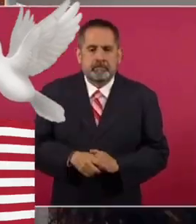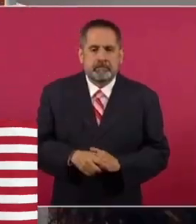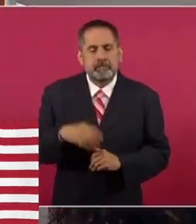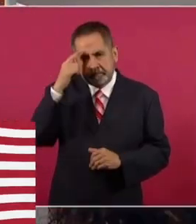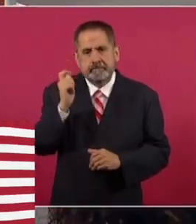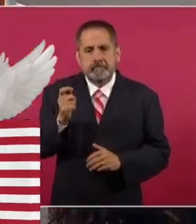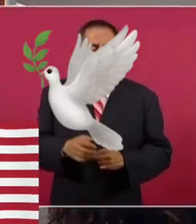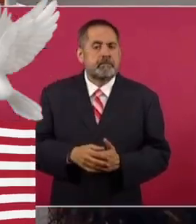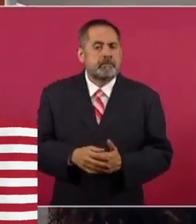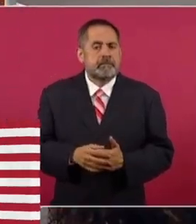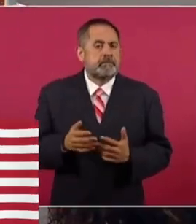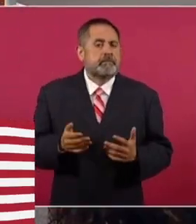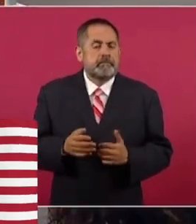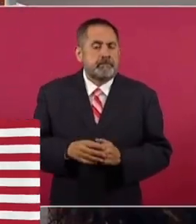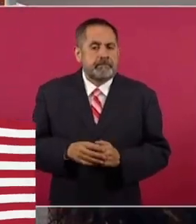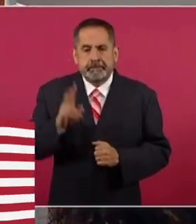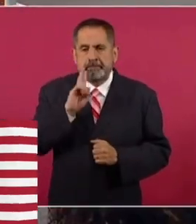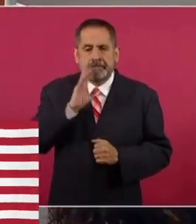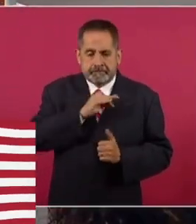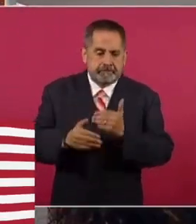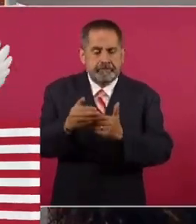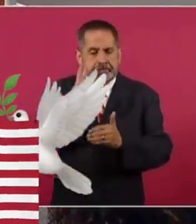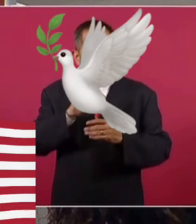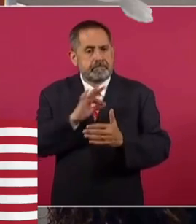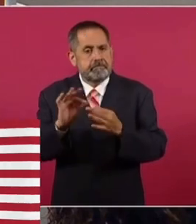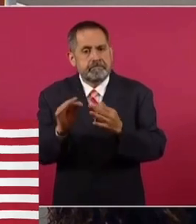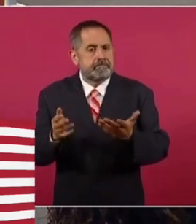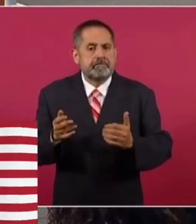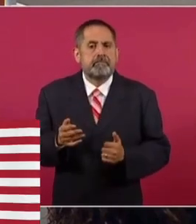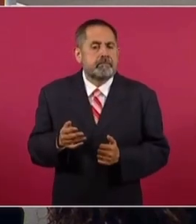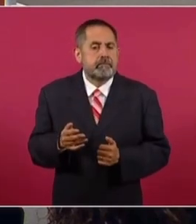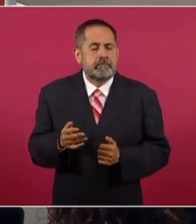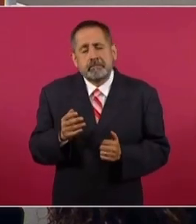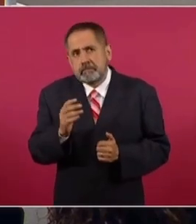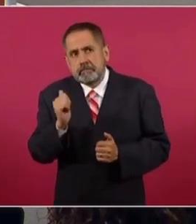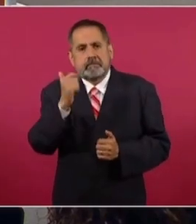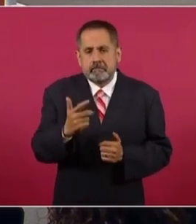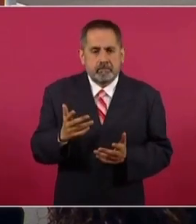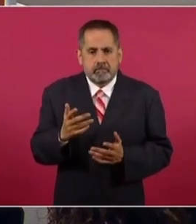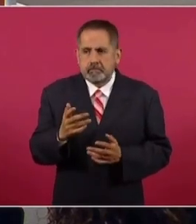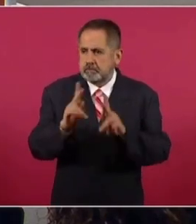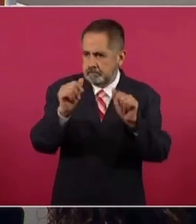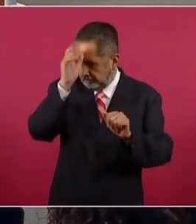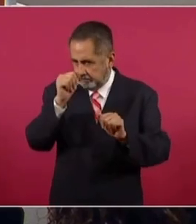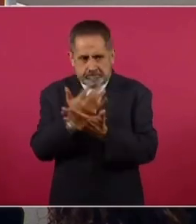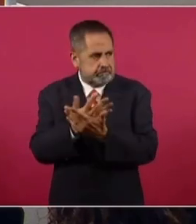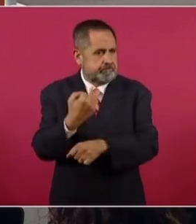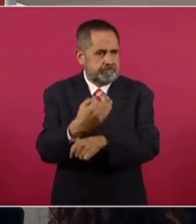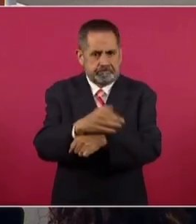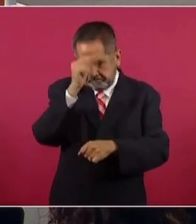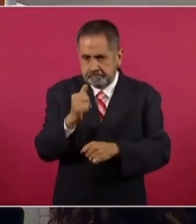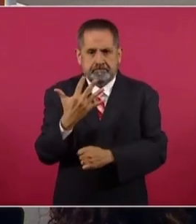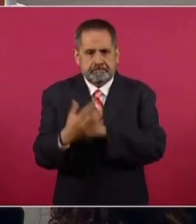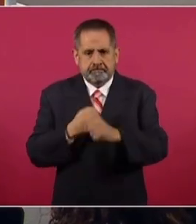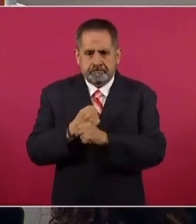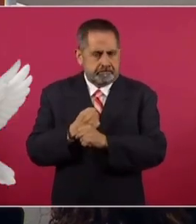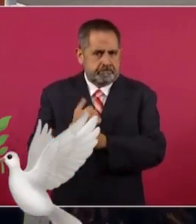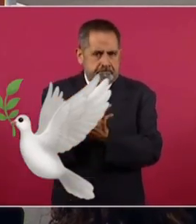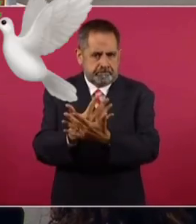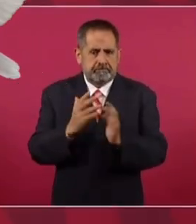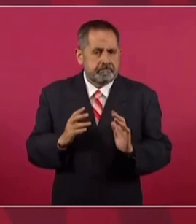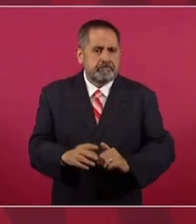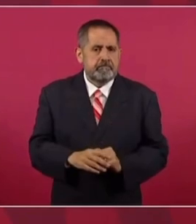Unidos para que logremos cuando menos una tregua de cinco años